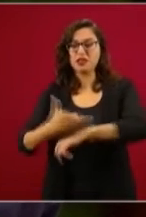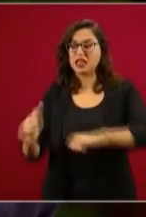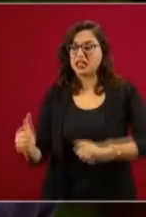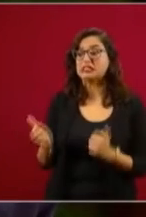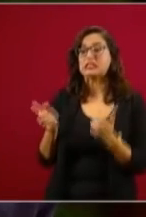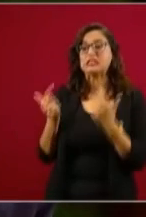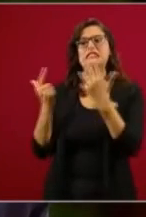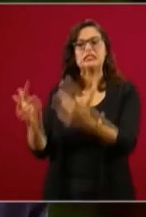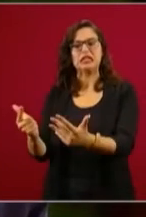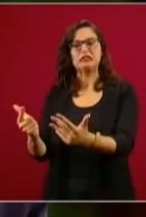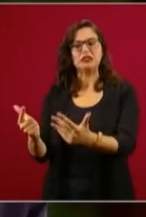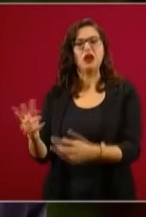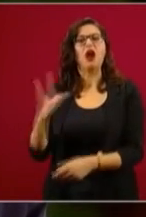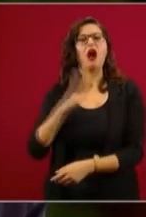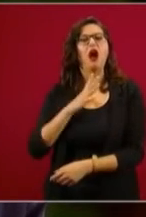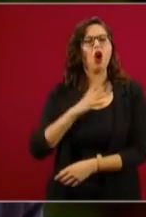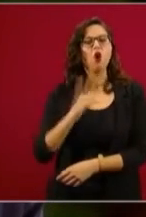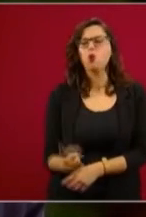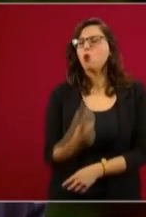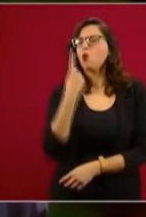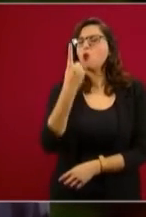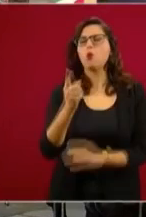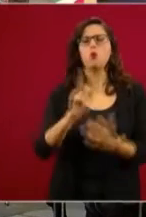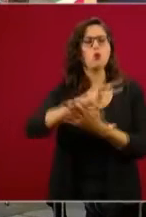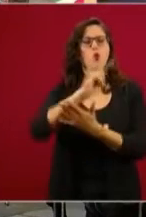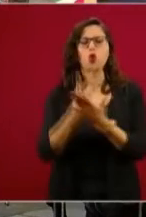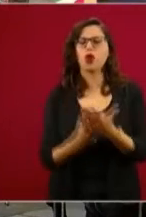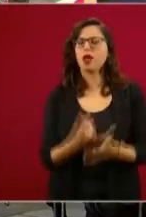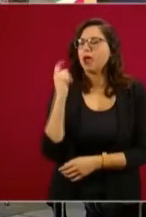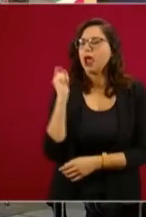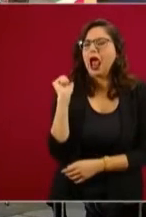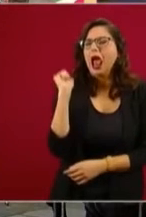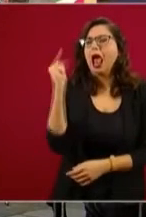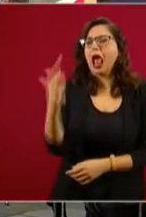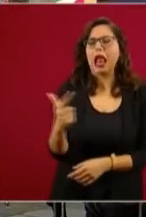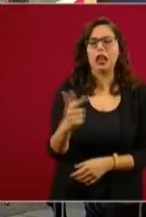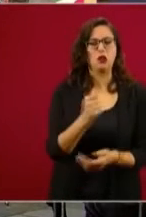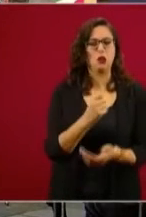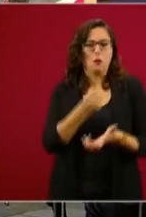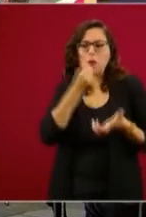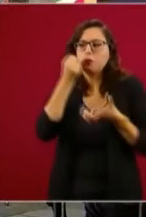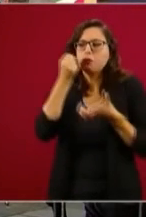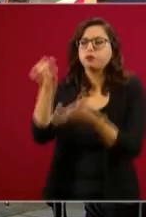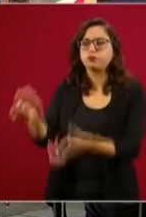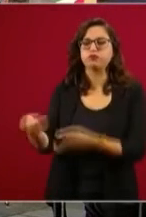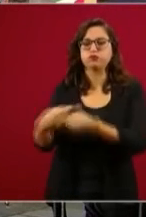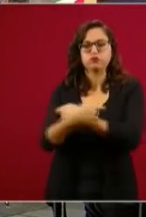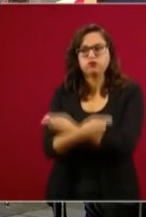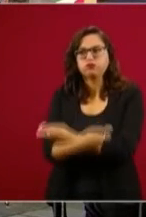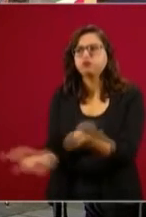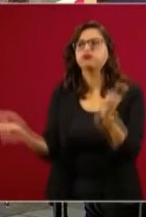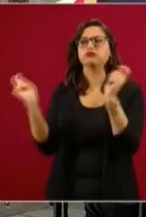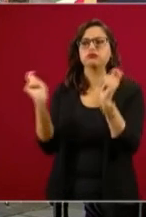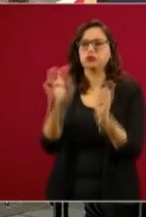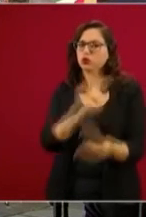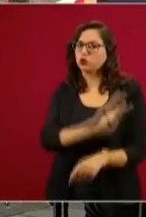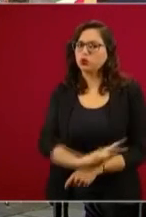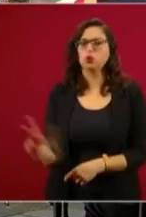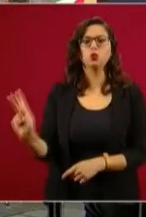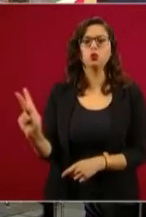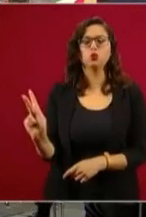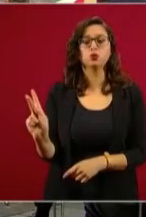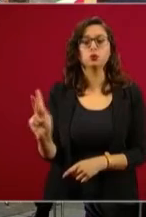arraigado, es muy añejo y requiere, pues muchísimas,